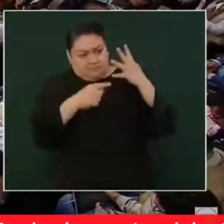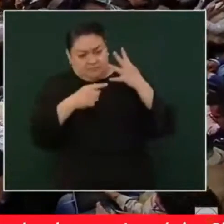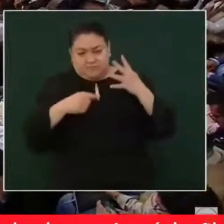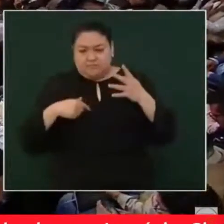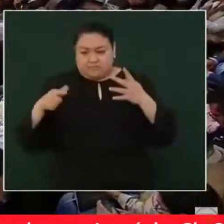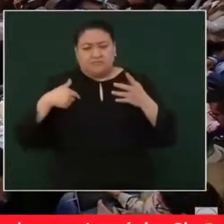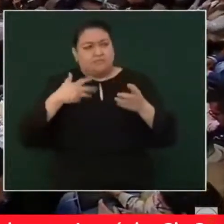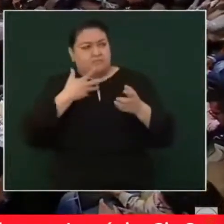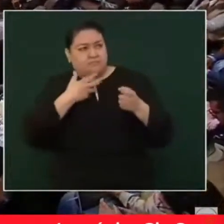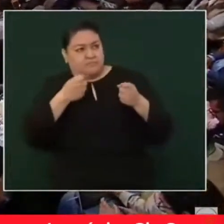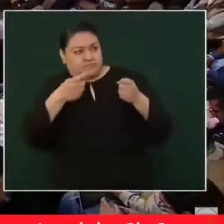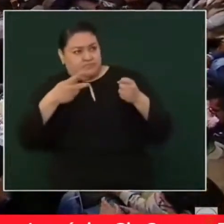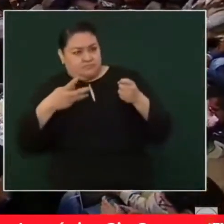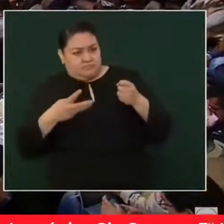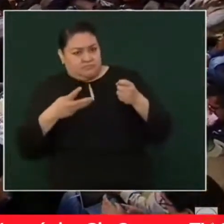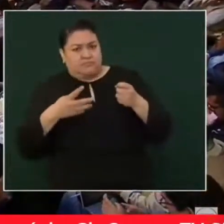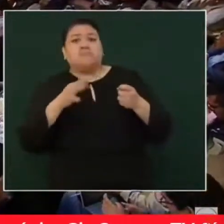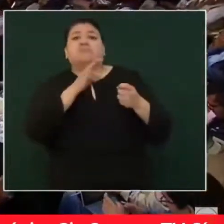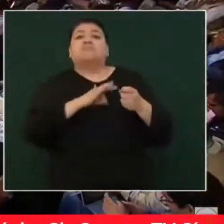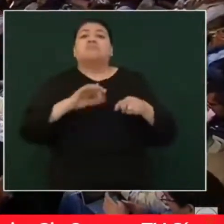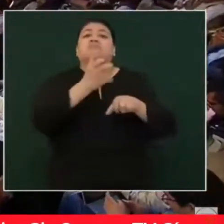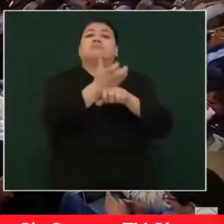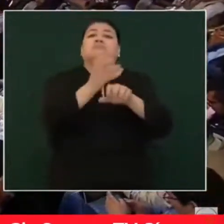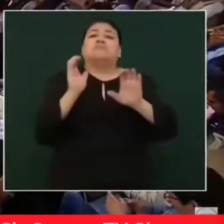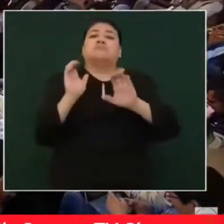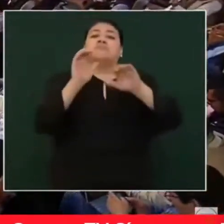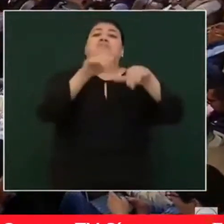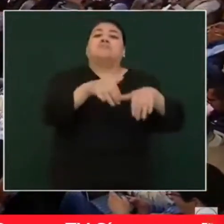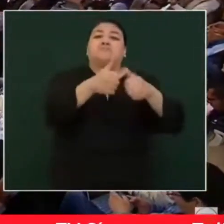pudiese ingresar a Estados Unidos.